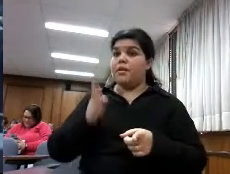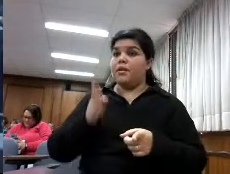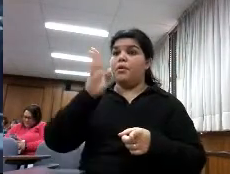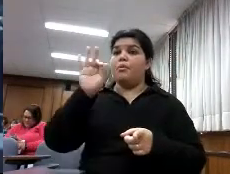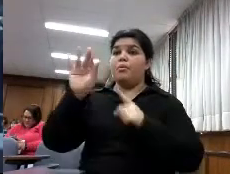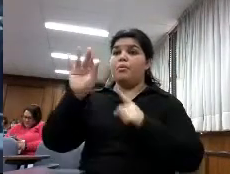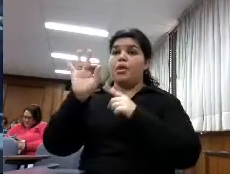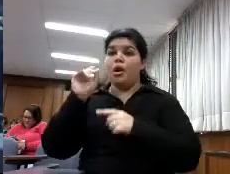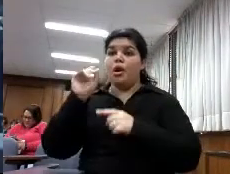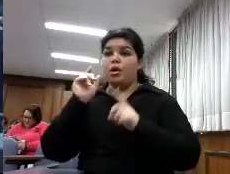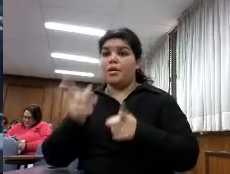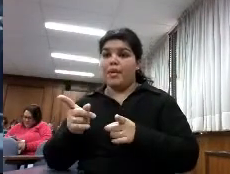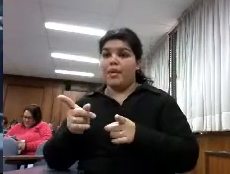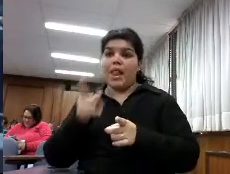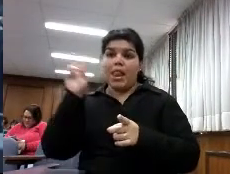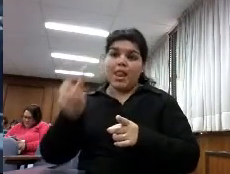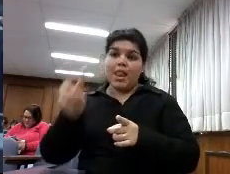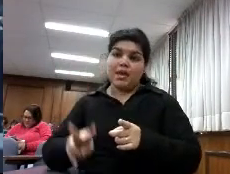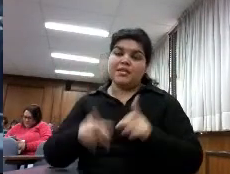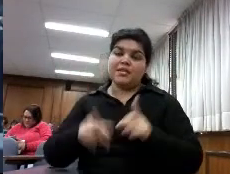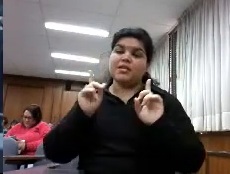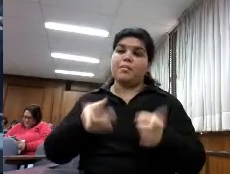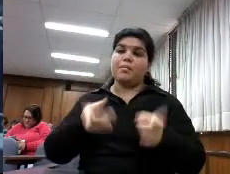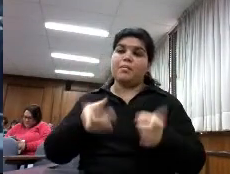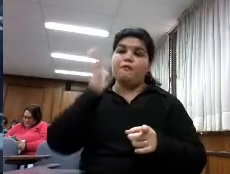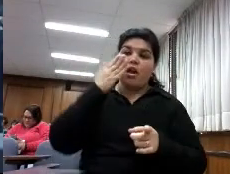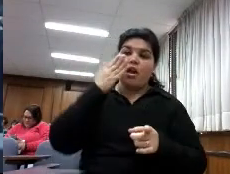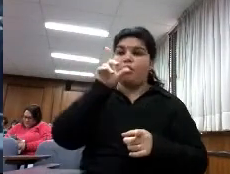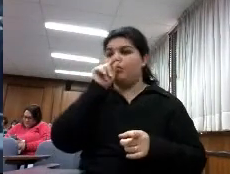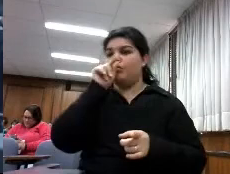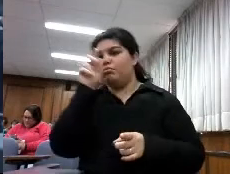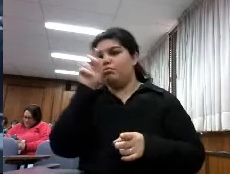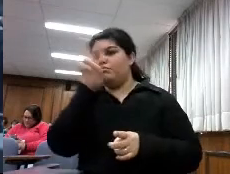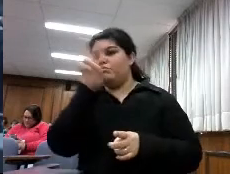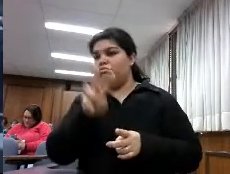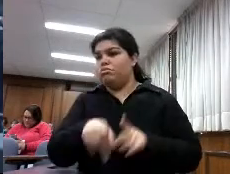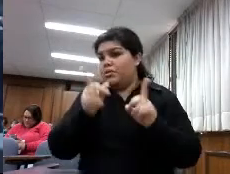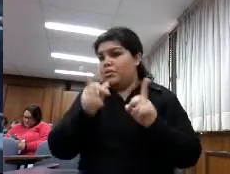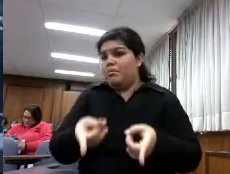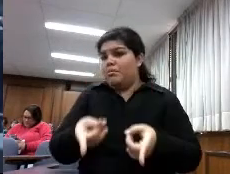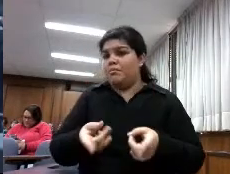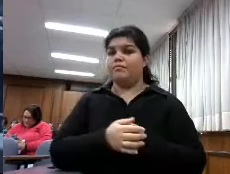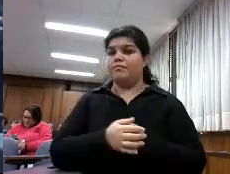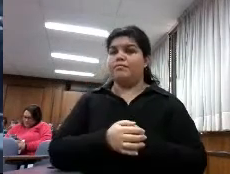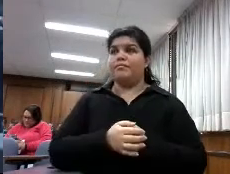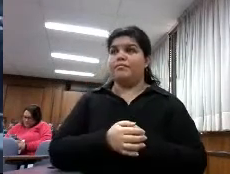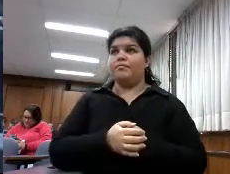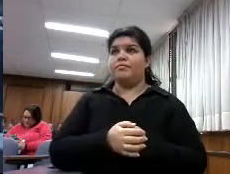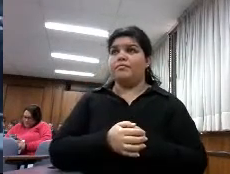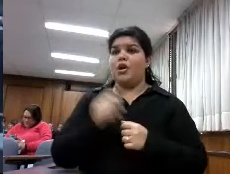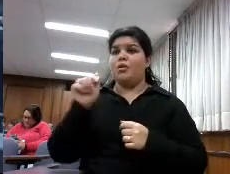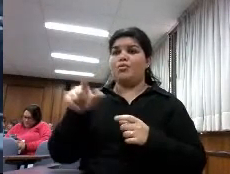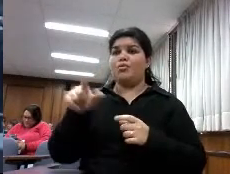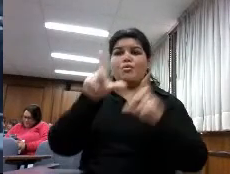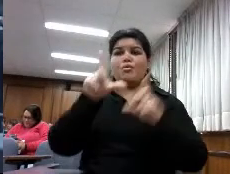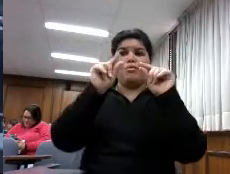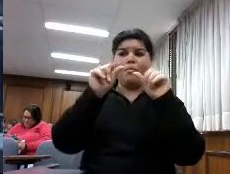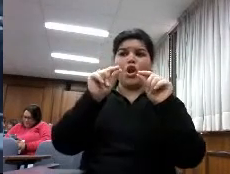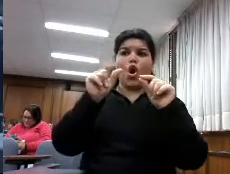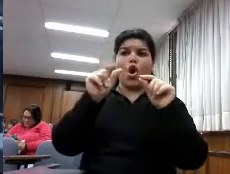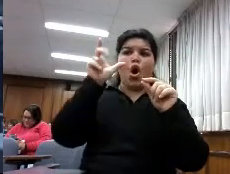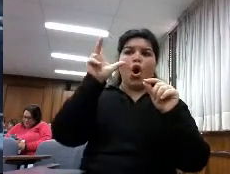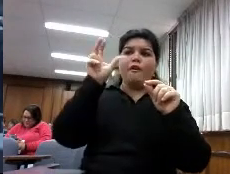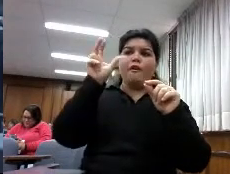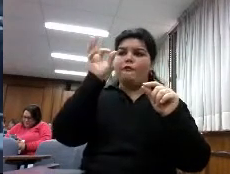leemos redes sociales y es leer a lo mejor no lo lee profundamente pero yo invertiría esa cifra el 20%